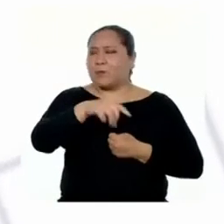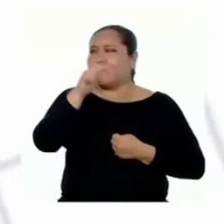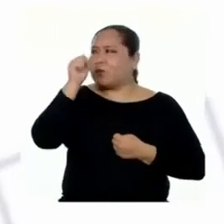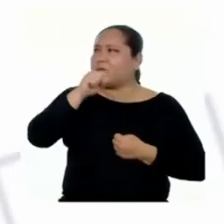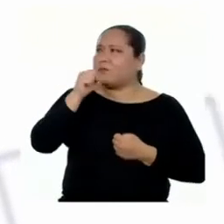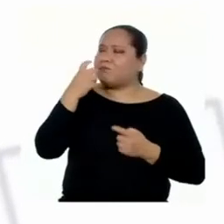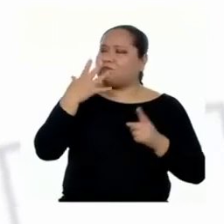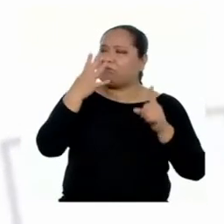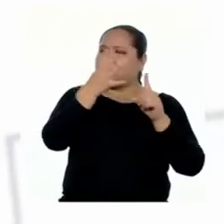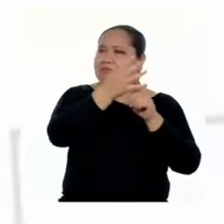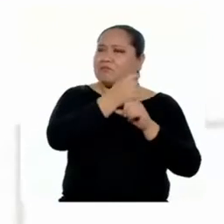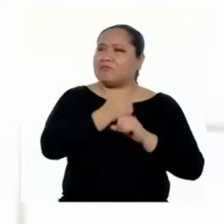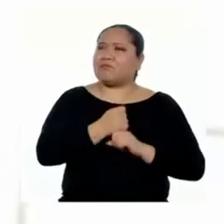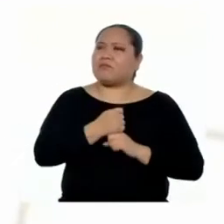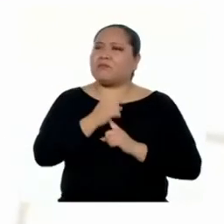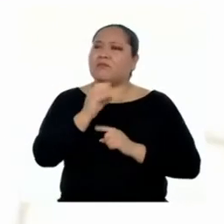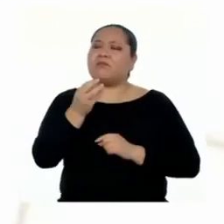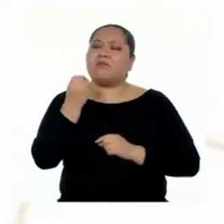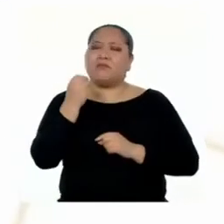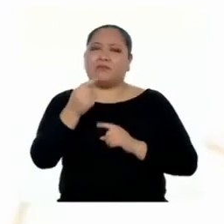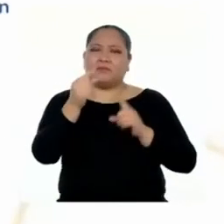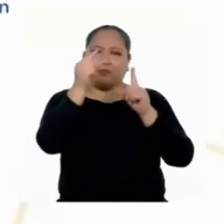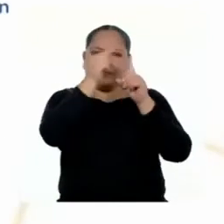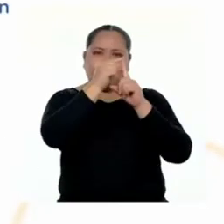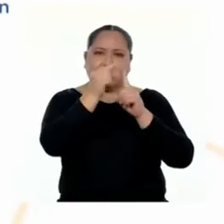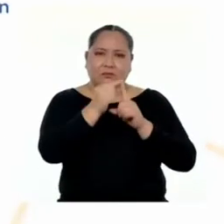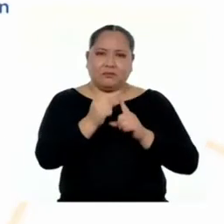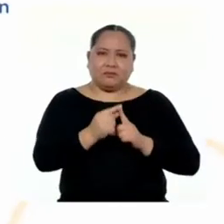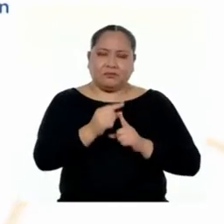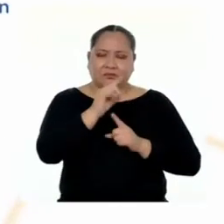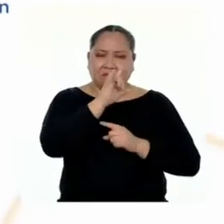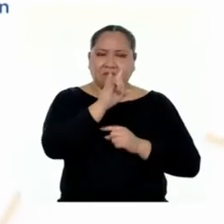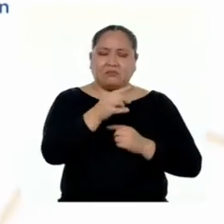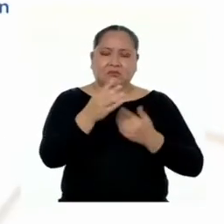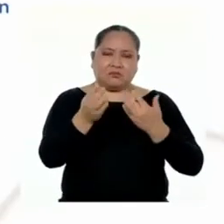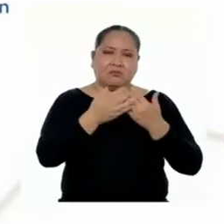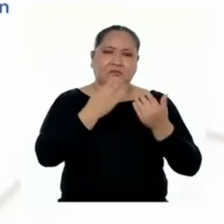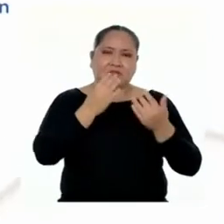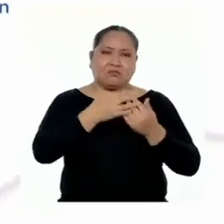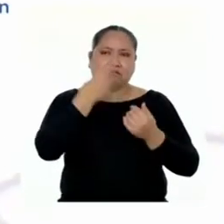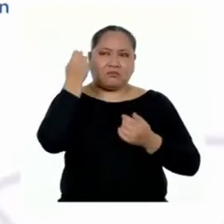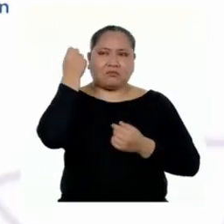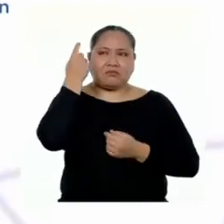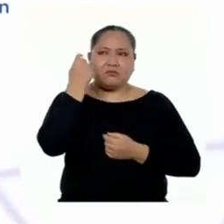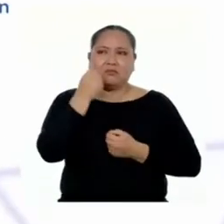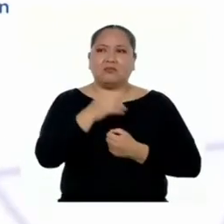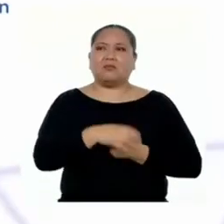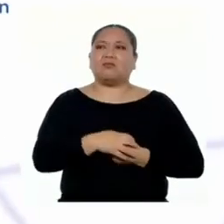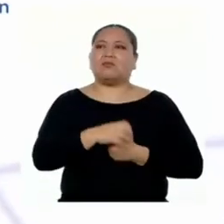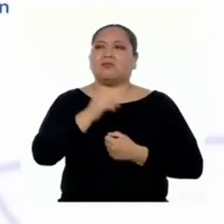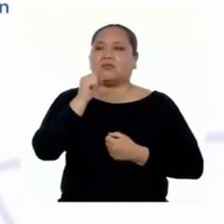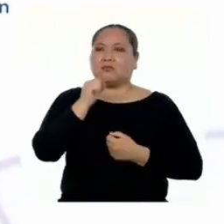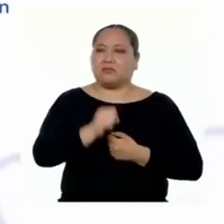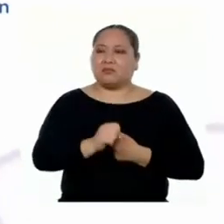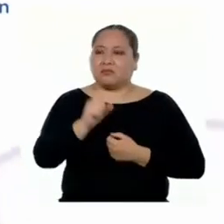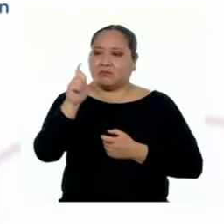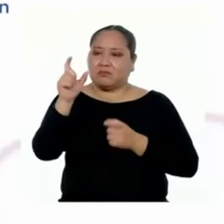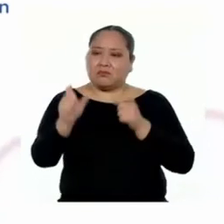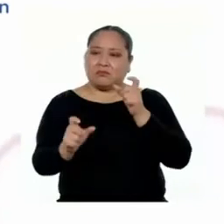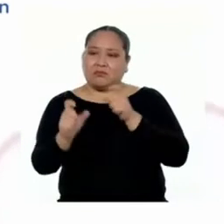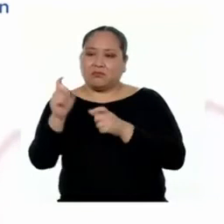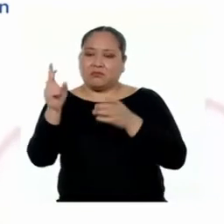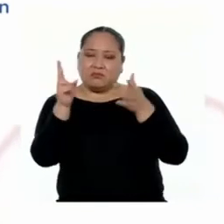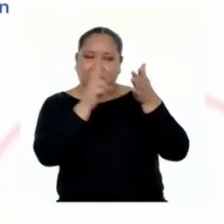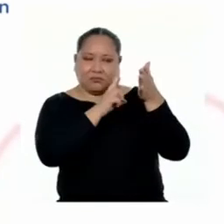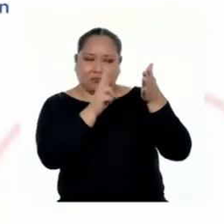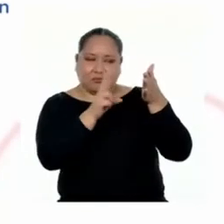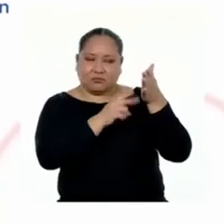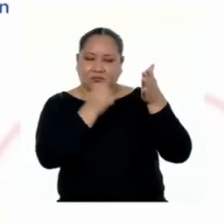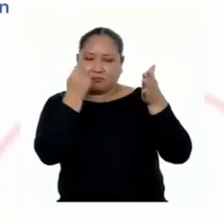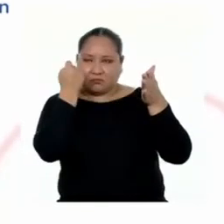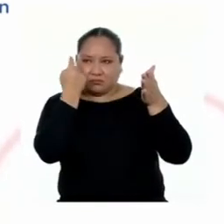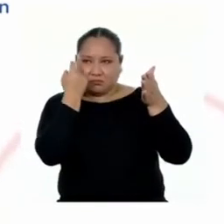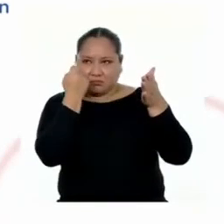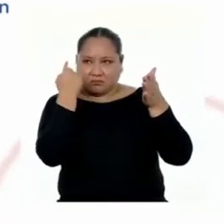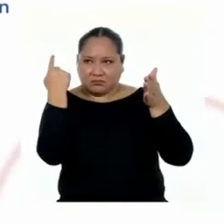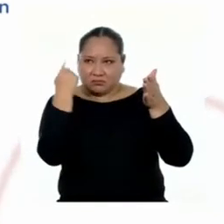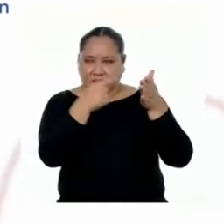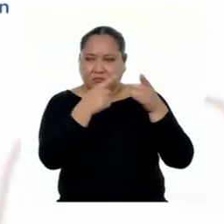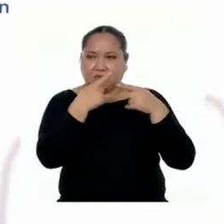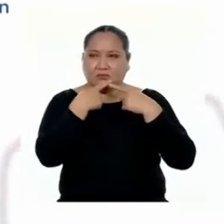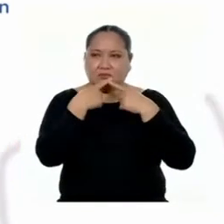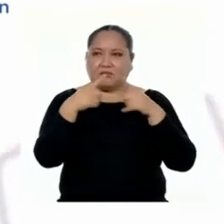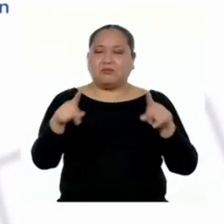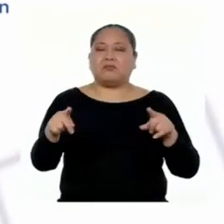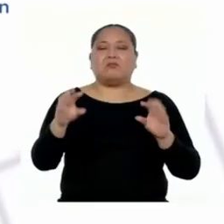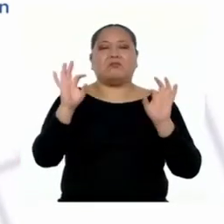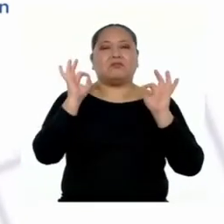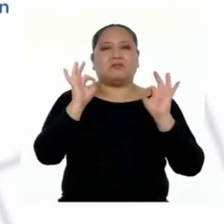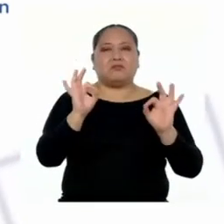Creo que sí lo he conseguido. Porque los términos que hay en el texto son fáciles de entender. Si el público a quien te diriges entiende el